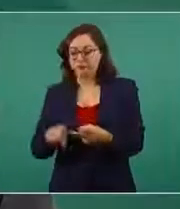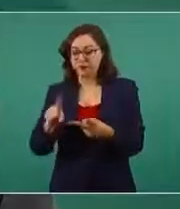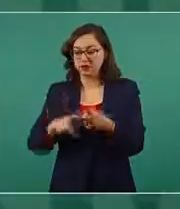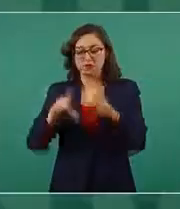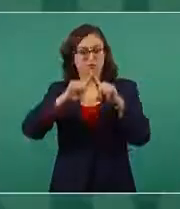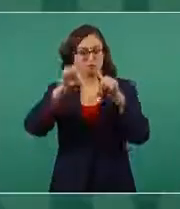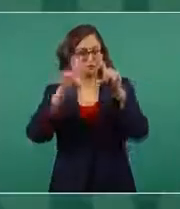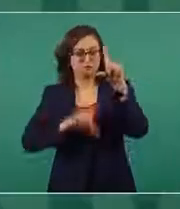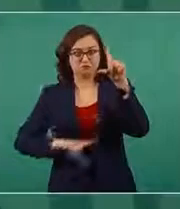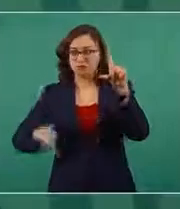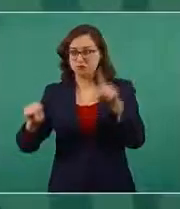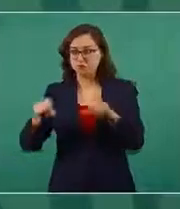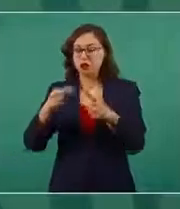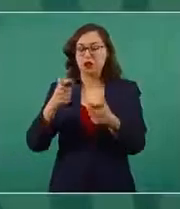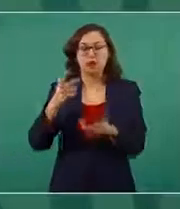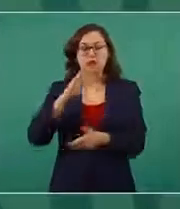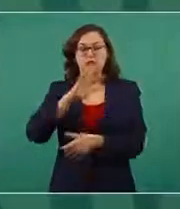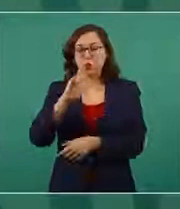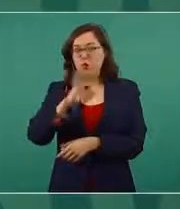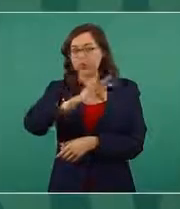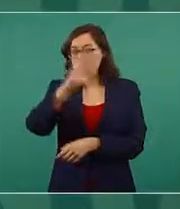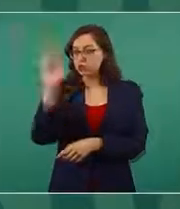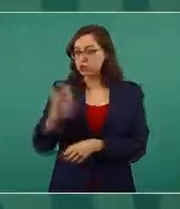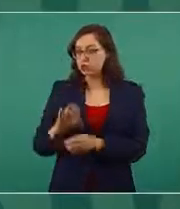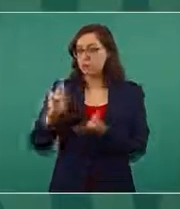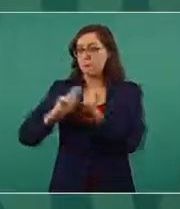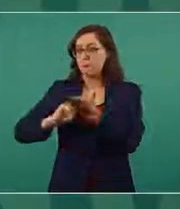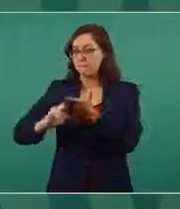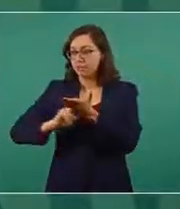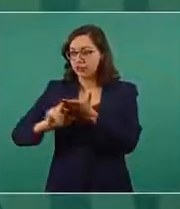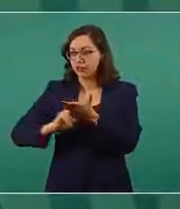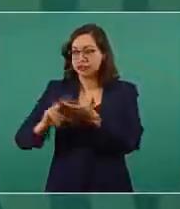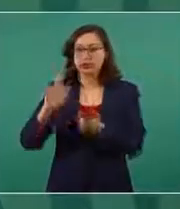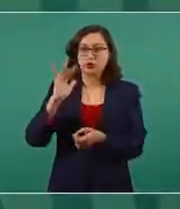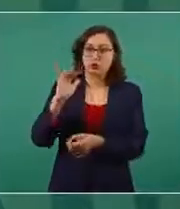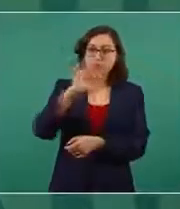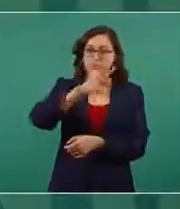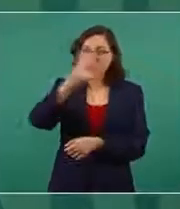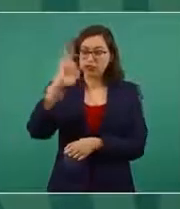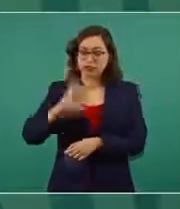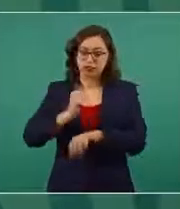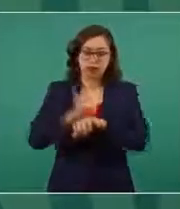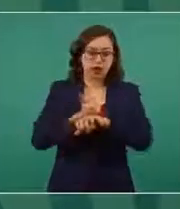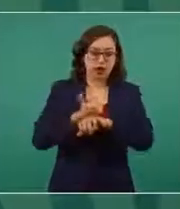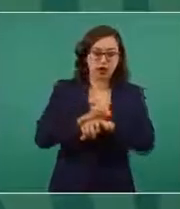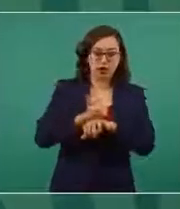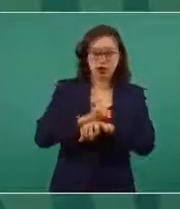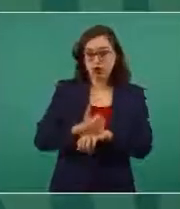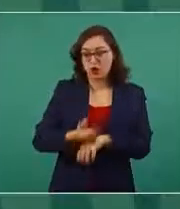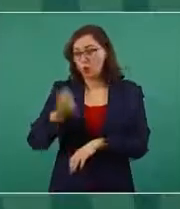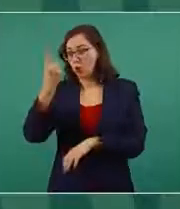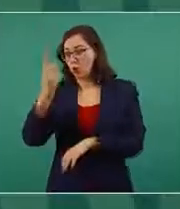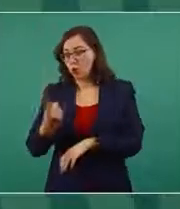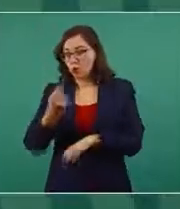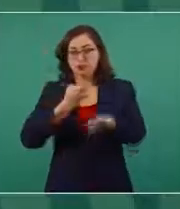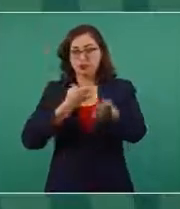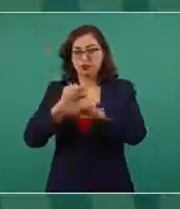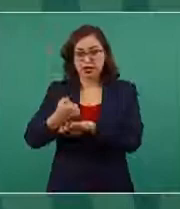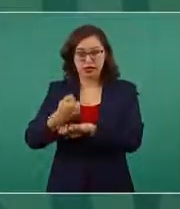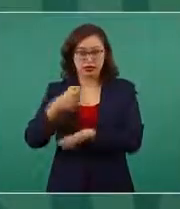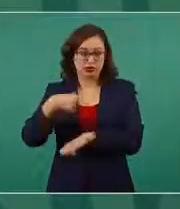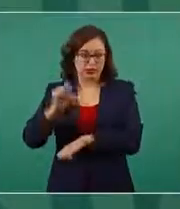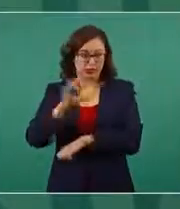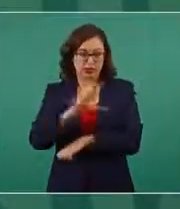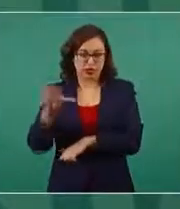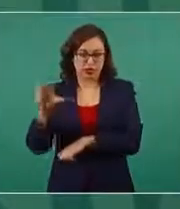en semáforo verde, la otra mitad en semáforo amarillo, excepto una entidad federativa, Quintana Roo, vemos que